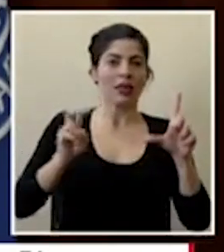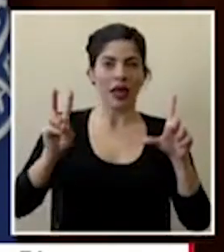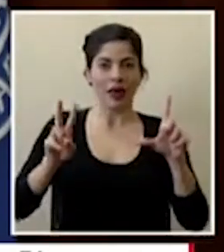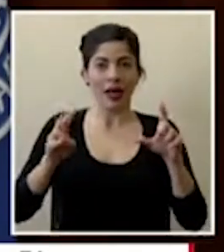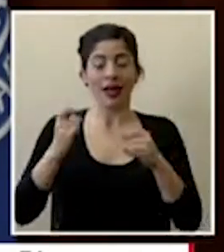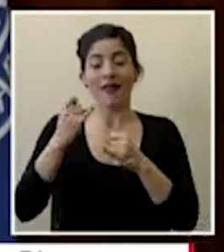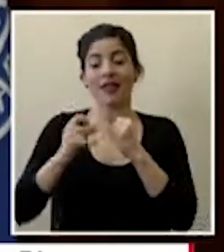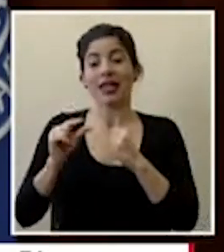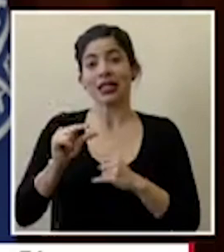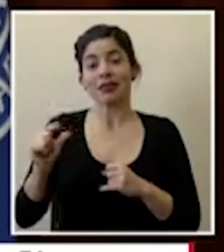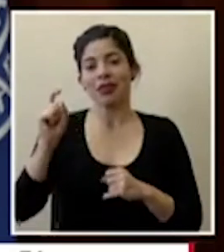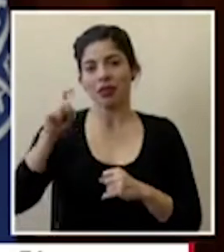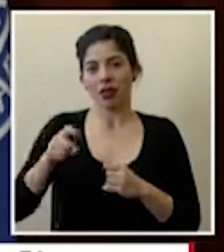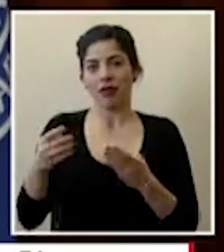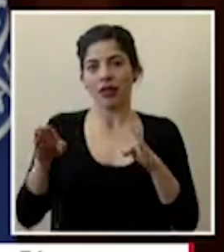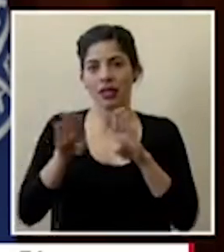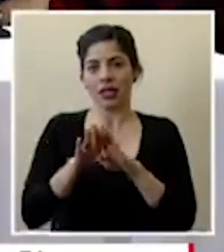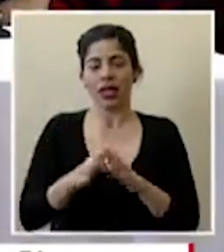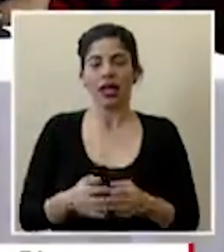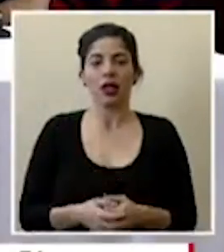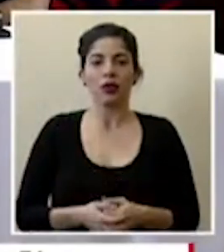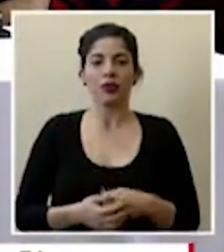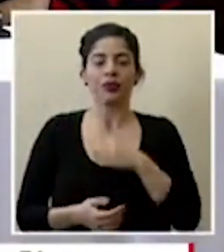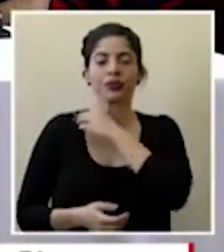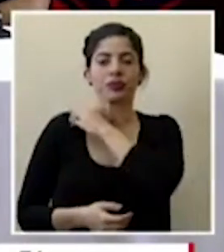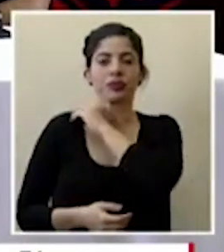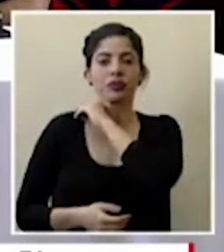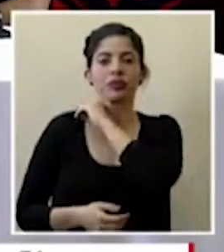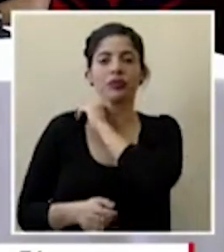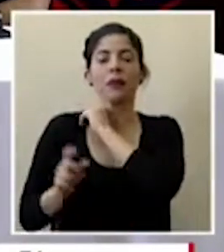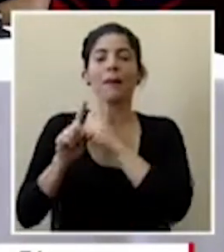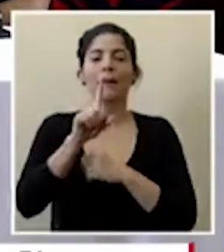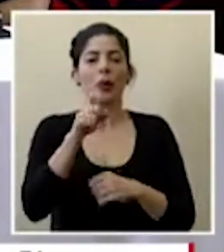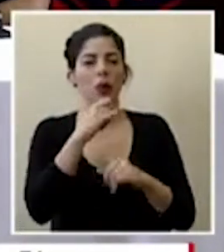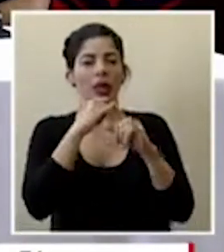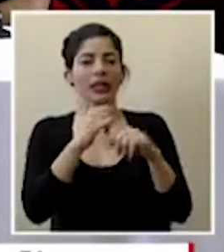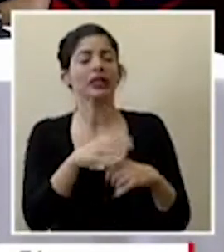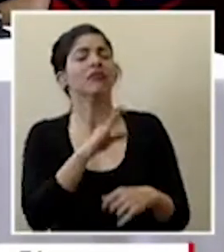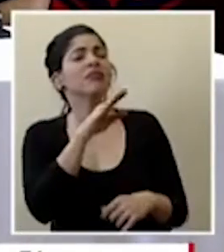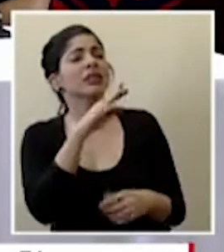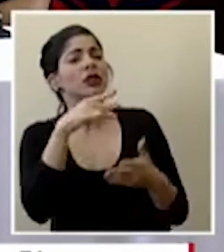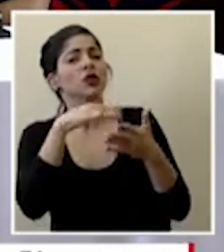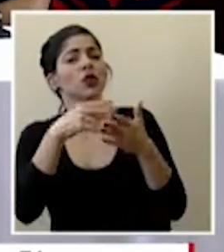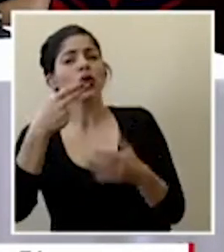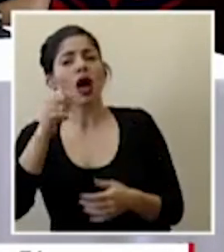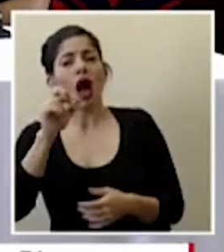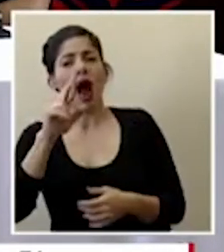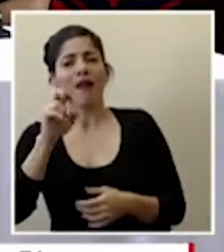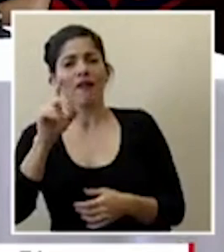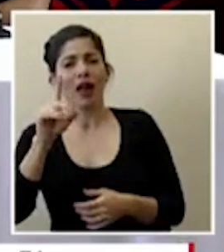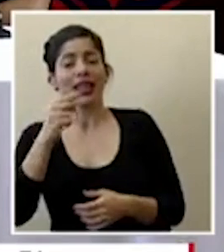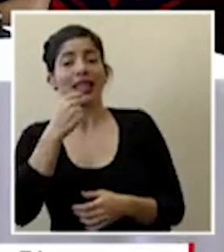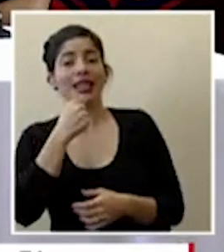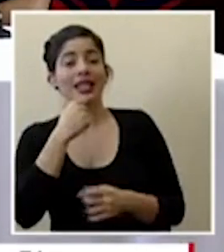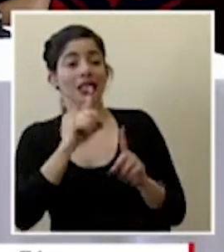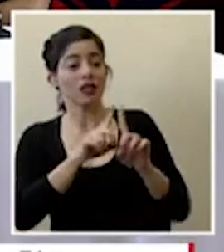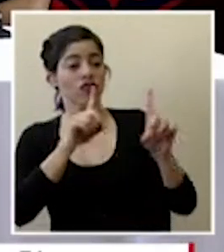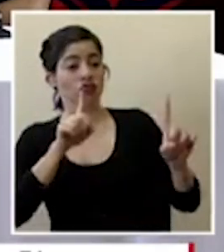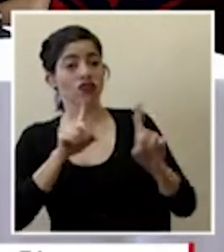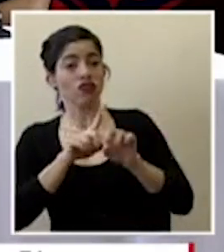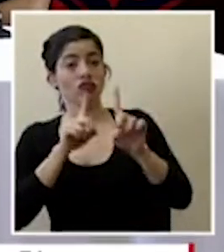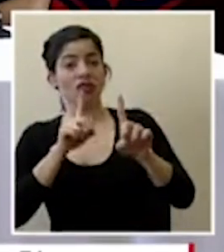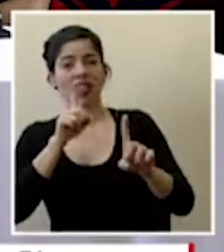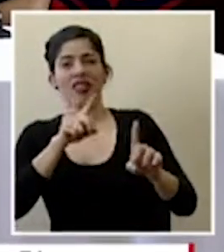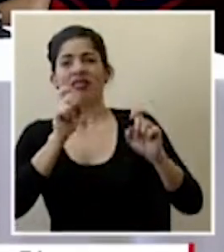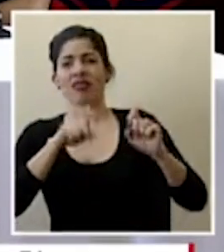los fines de semana debe estar cerrado pregunta también diario extra un estudio de harvard señala que el distanciamiento social se debe de